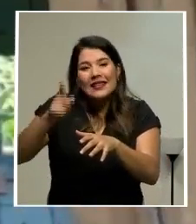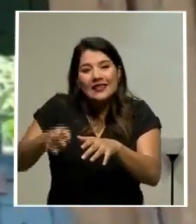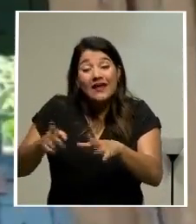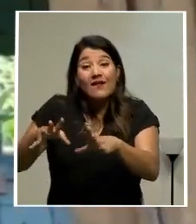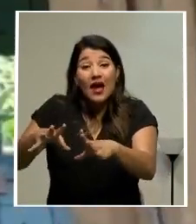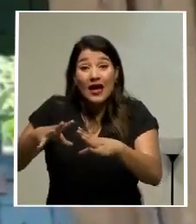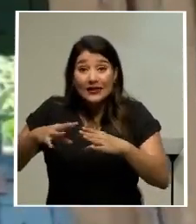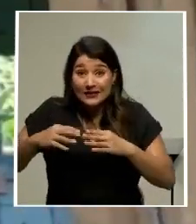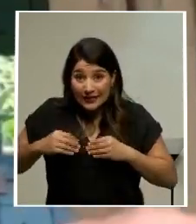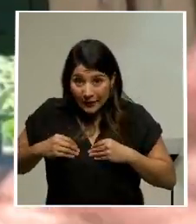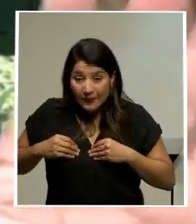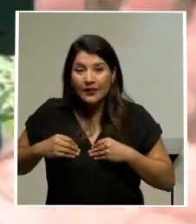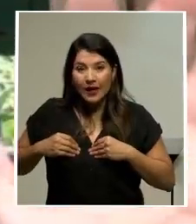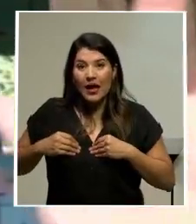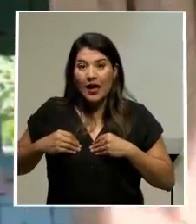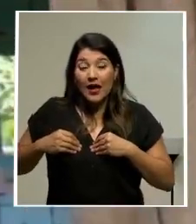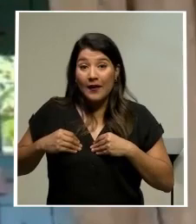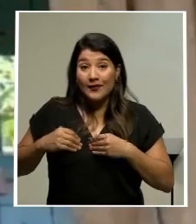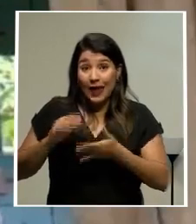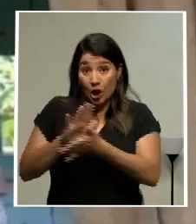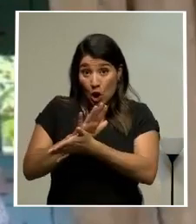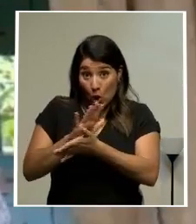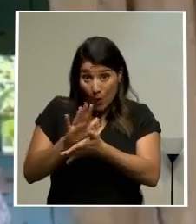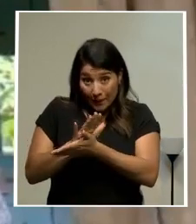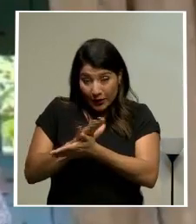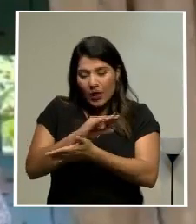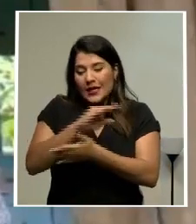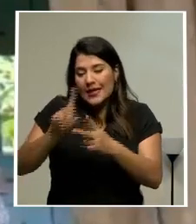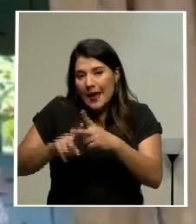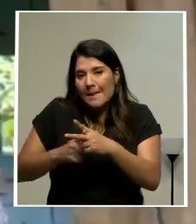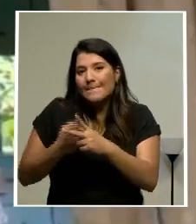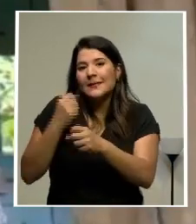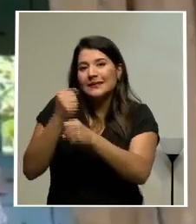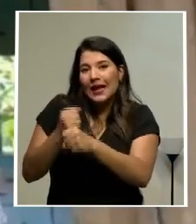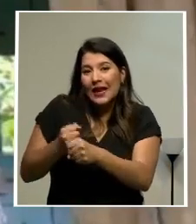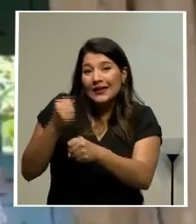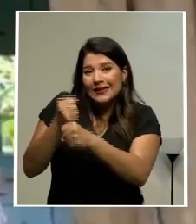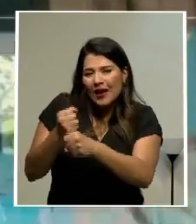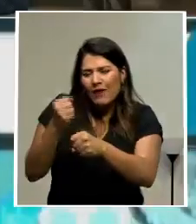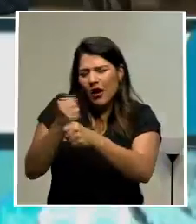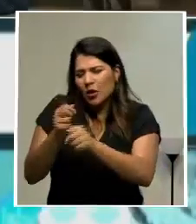la sentencia y ponerse a trabajar en el texto.